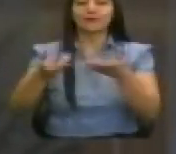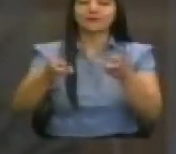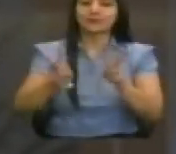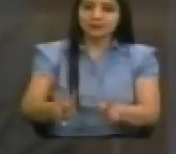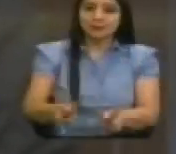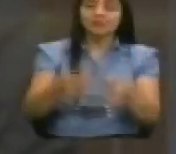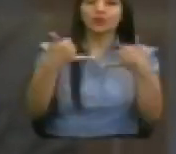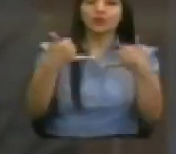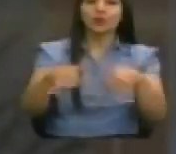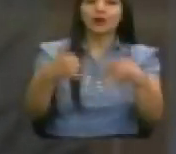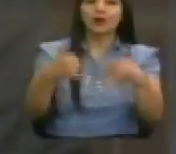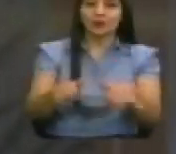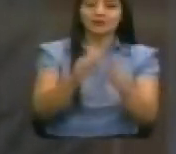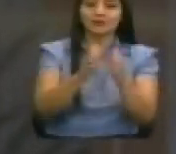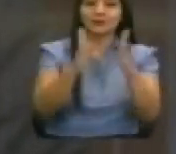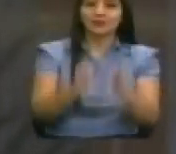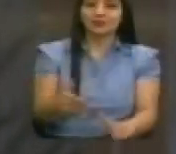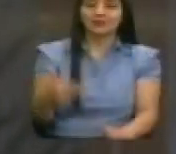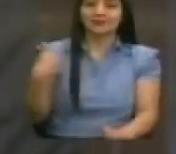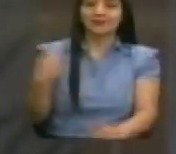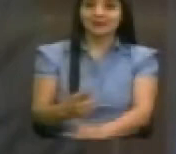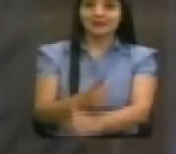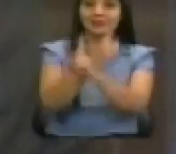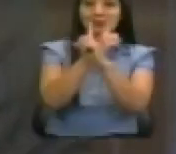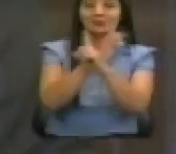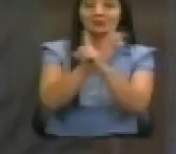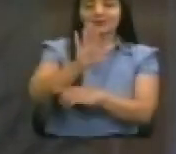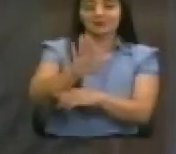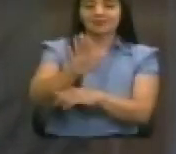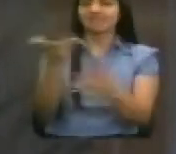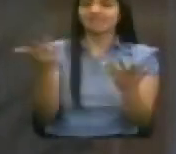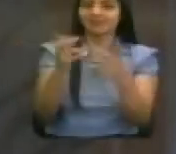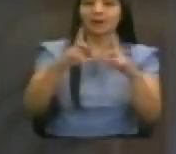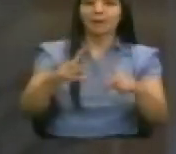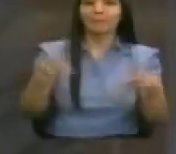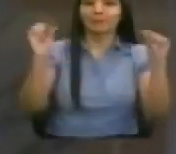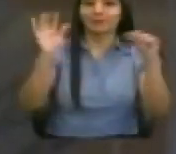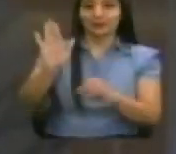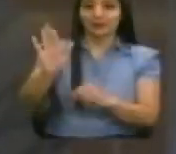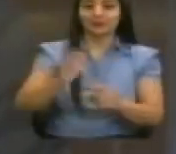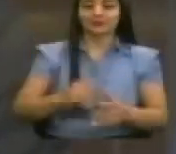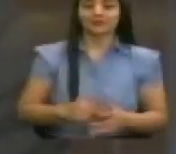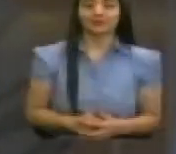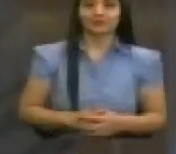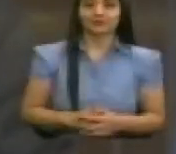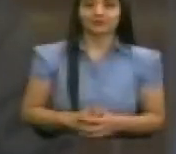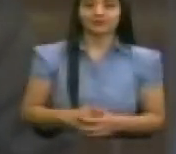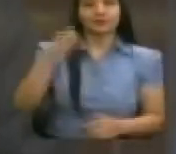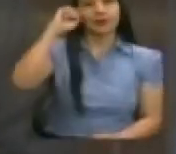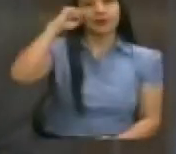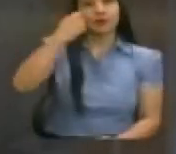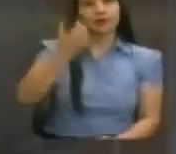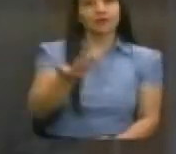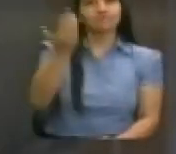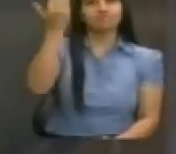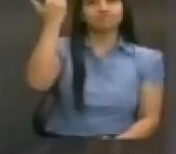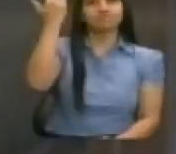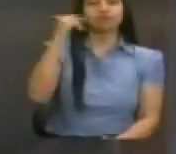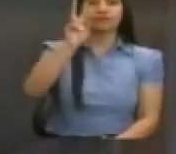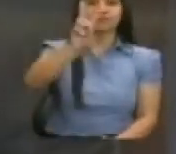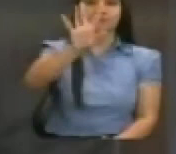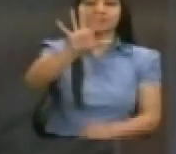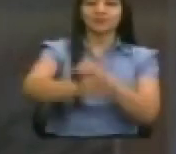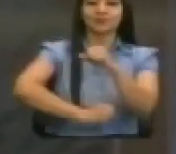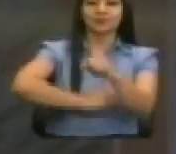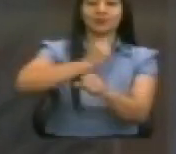realizados en Tokio, Japón. Nos hacían recordar que hace más de 25 años